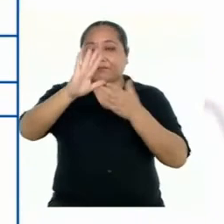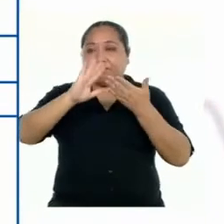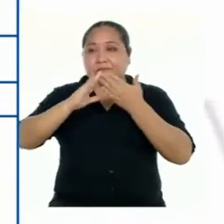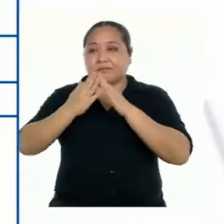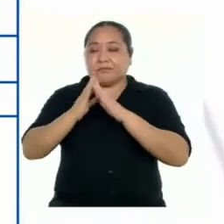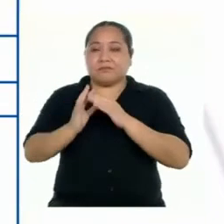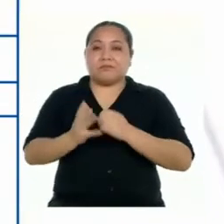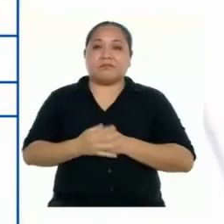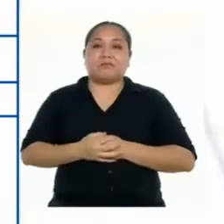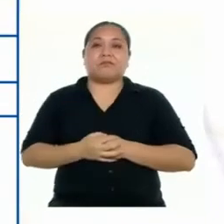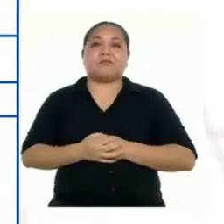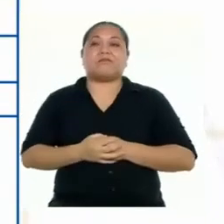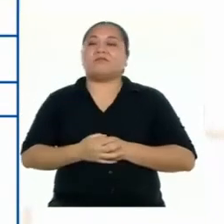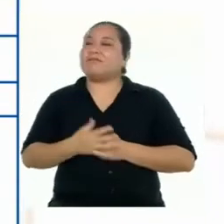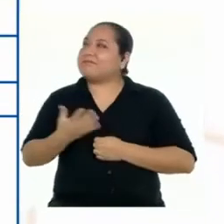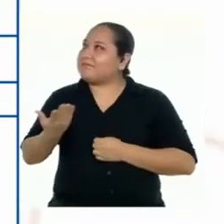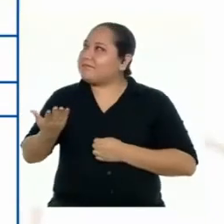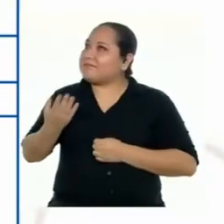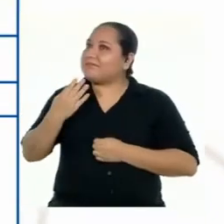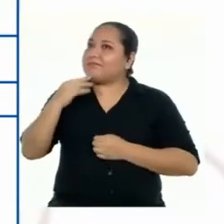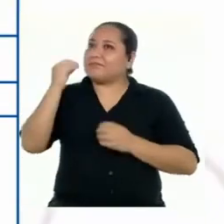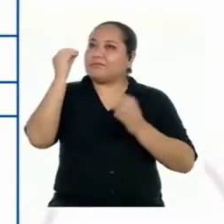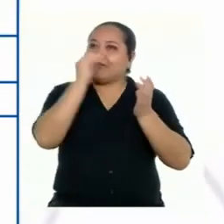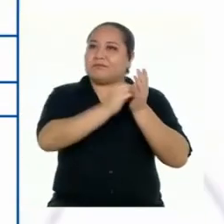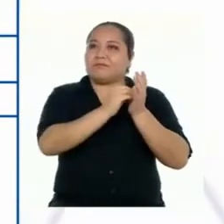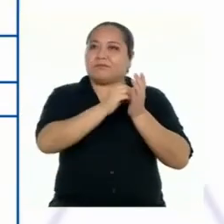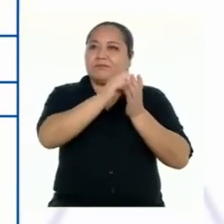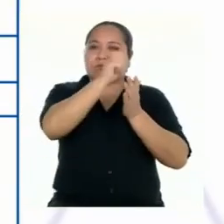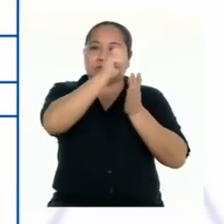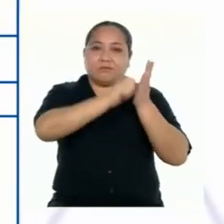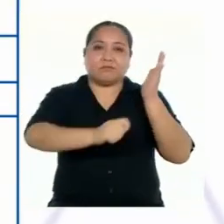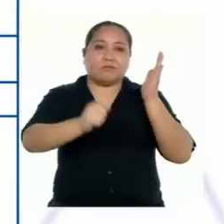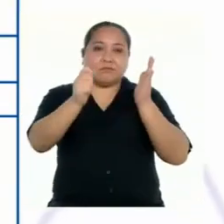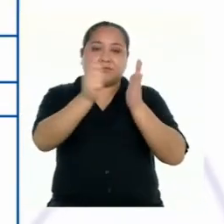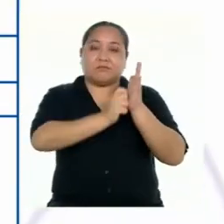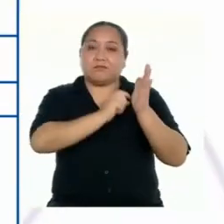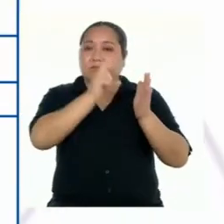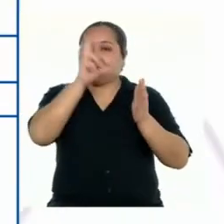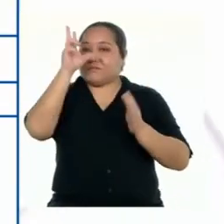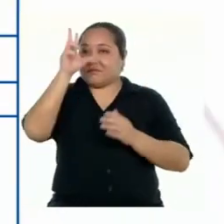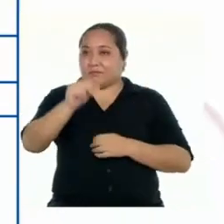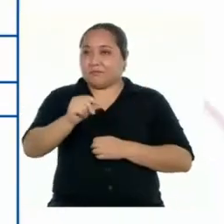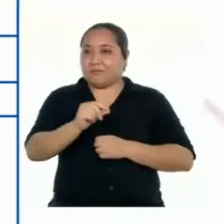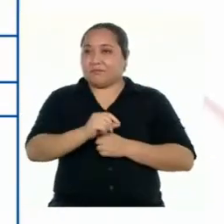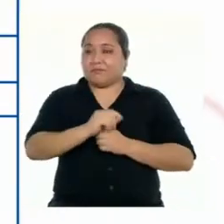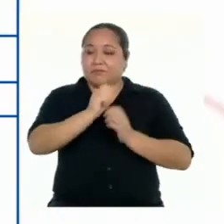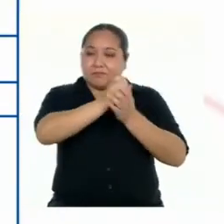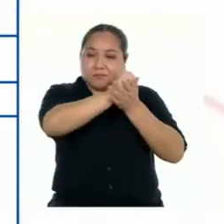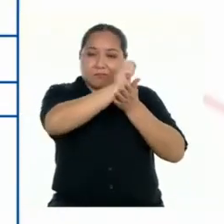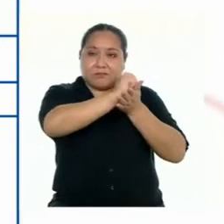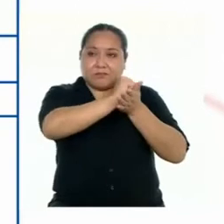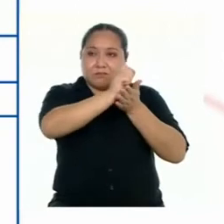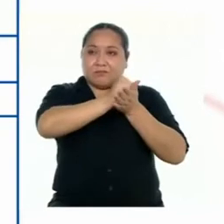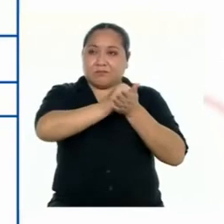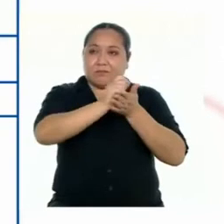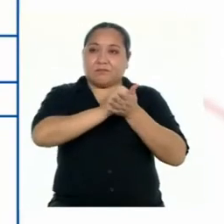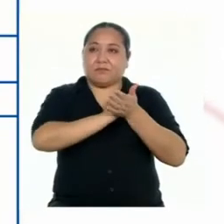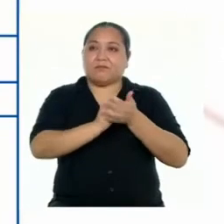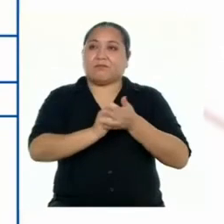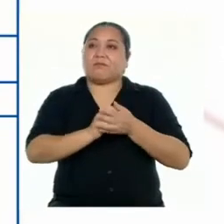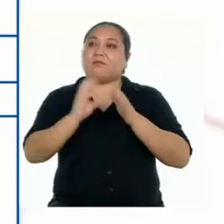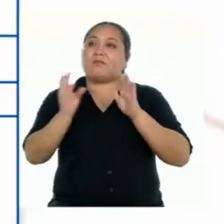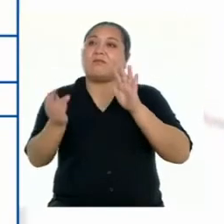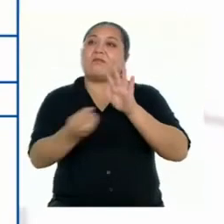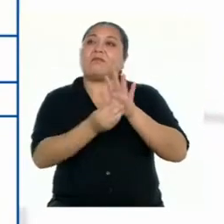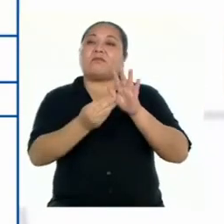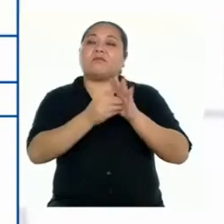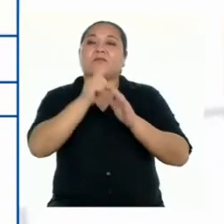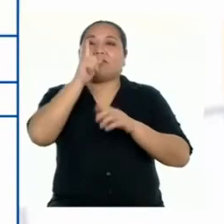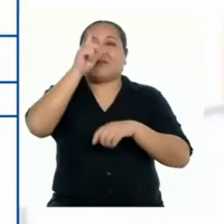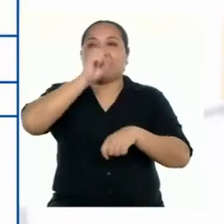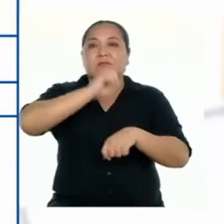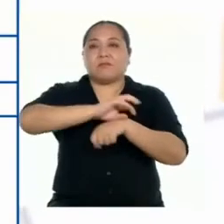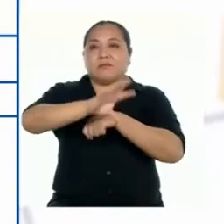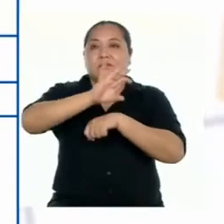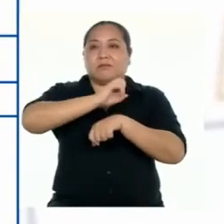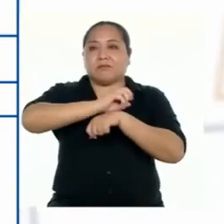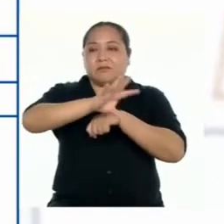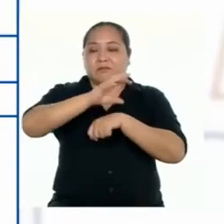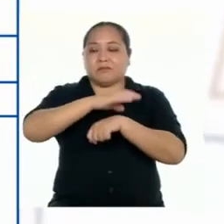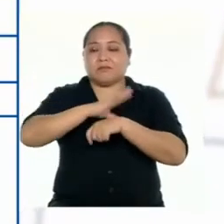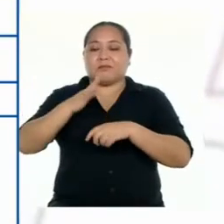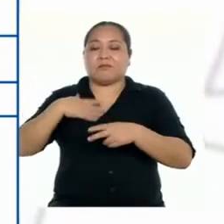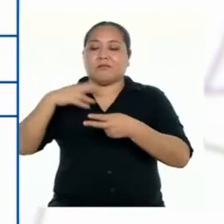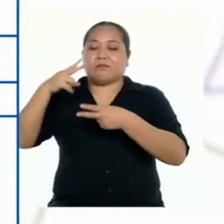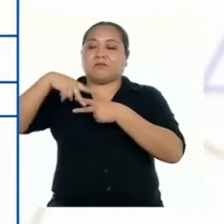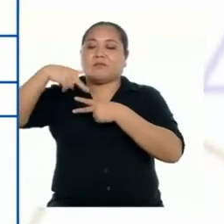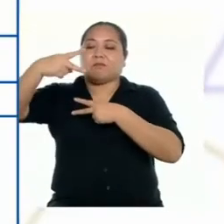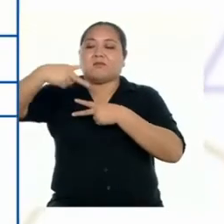tu comunidad. Entonces, colocaré una X en NO y escribiré, agregar una recomendación para